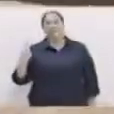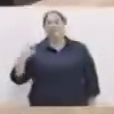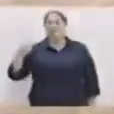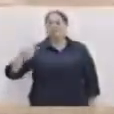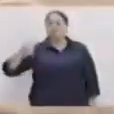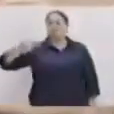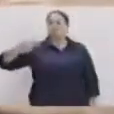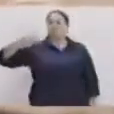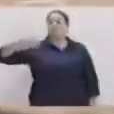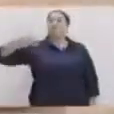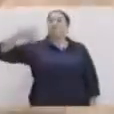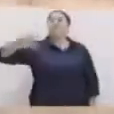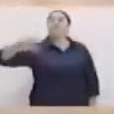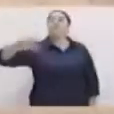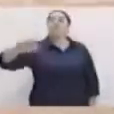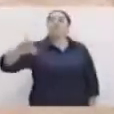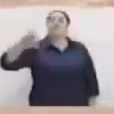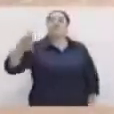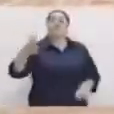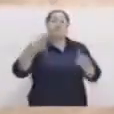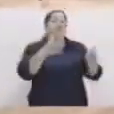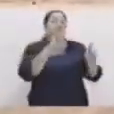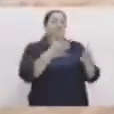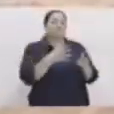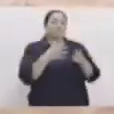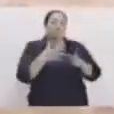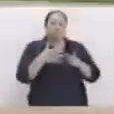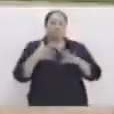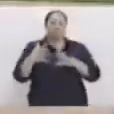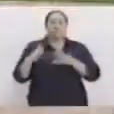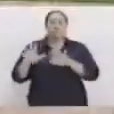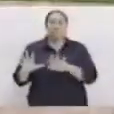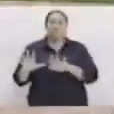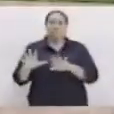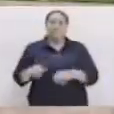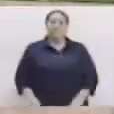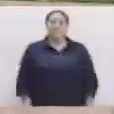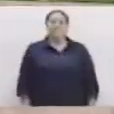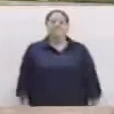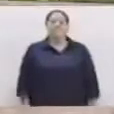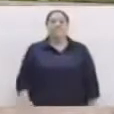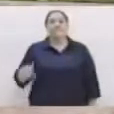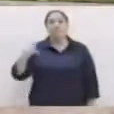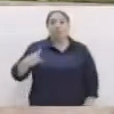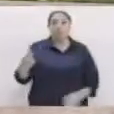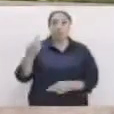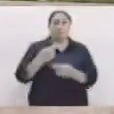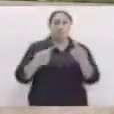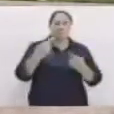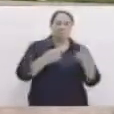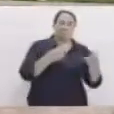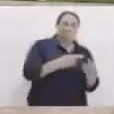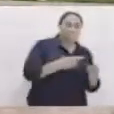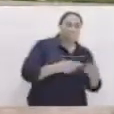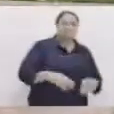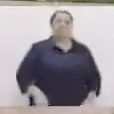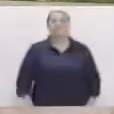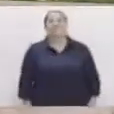tres, cuatro, cinco, seis, siete, ocho, nueve, diez. Ahora voy de regreso con el otro pie.